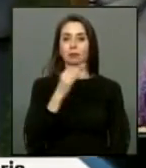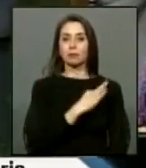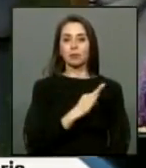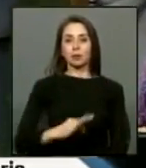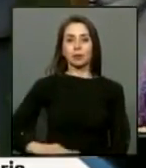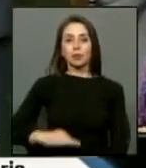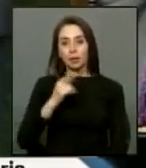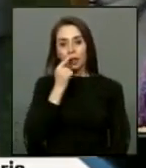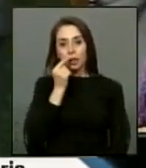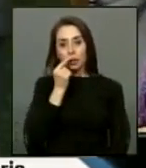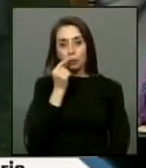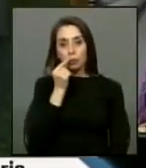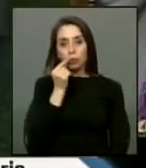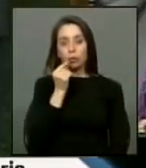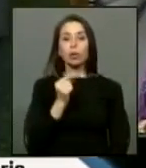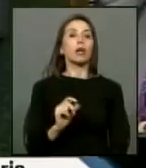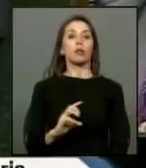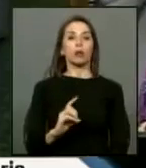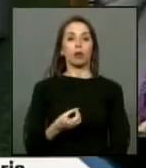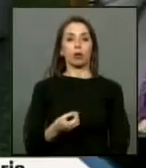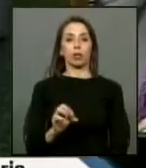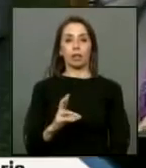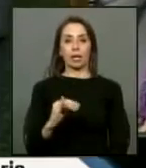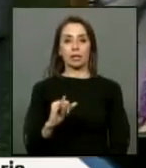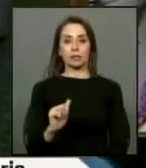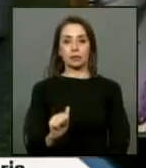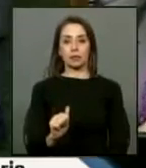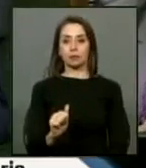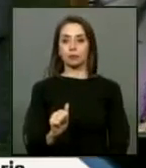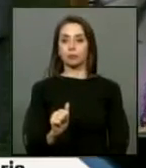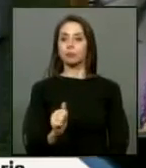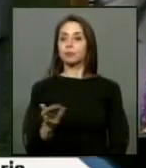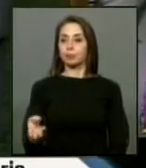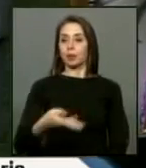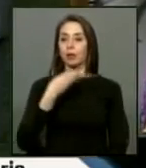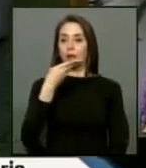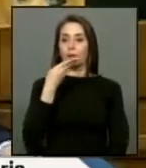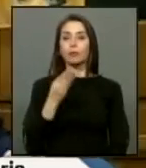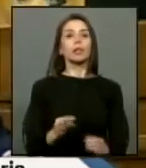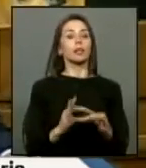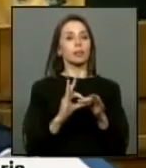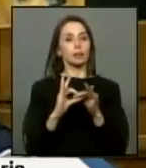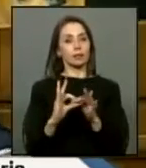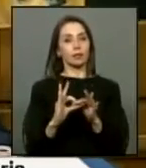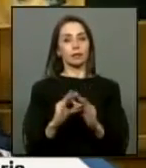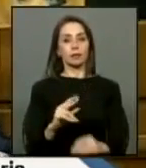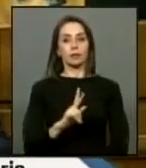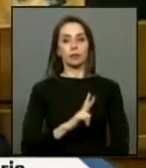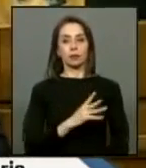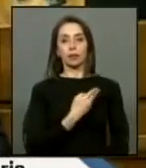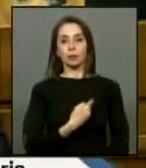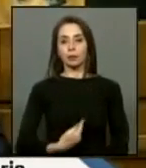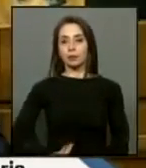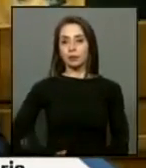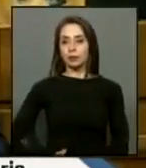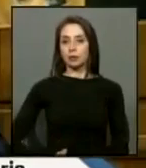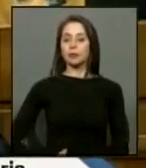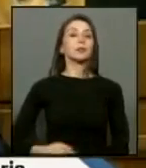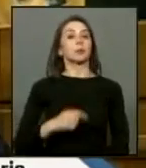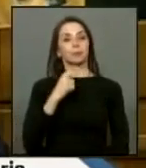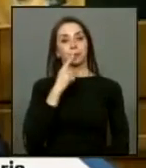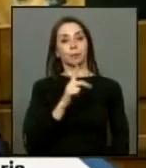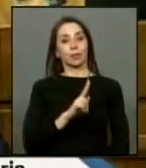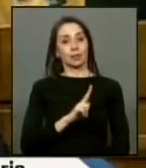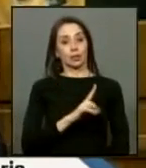señor René Manuel García diputado García tiene la palabra gracias señor presidente señor presidente